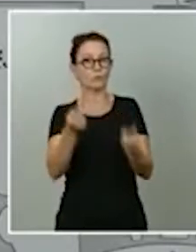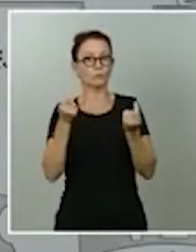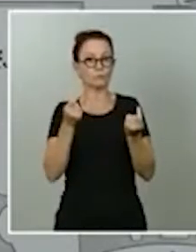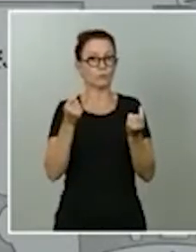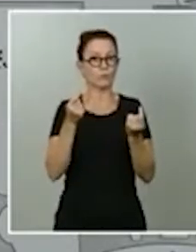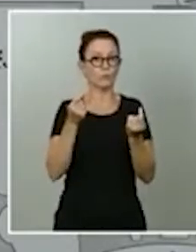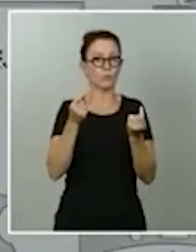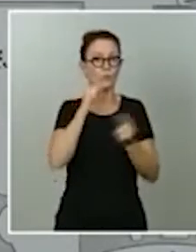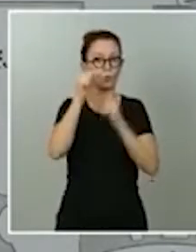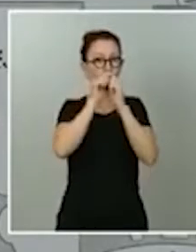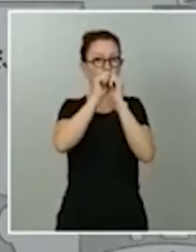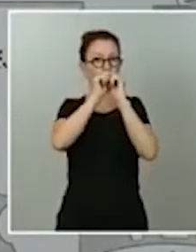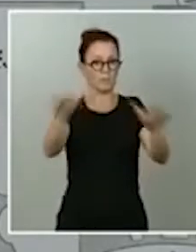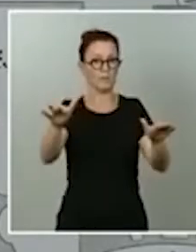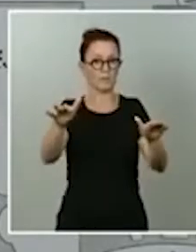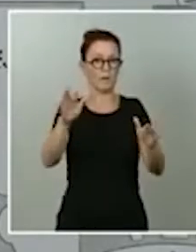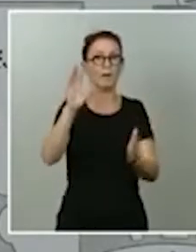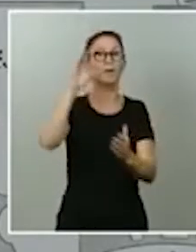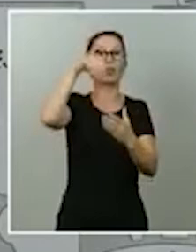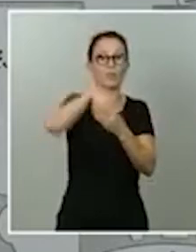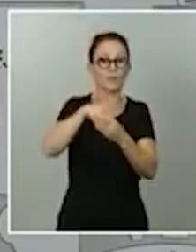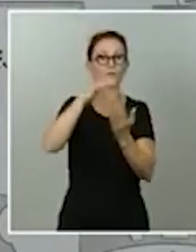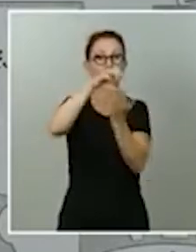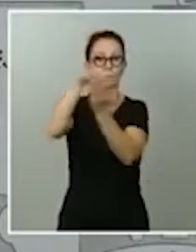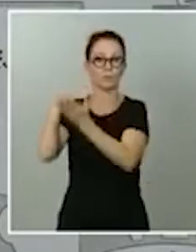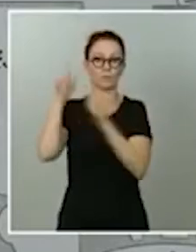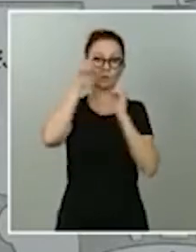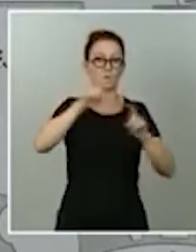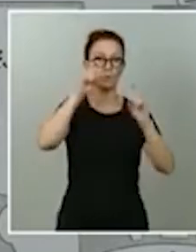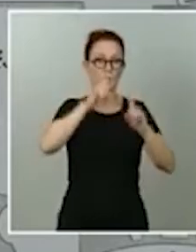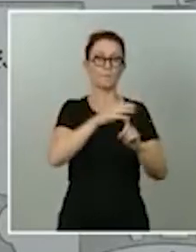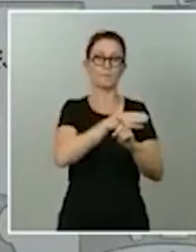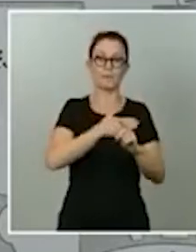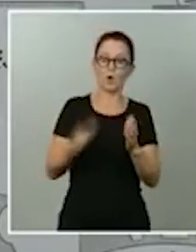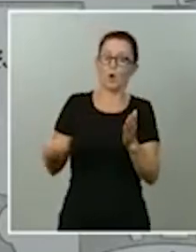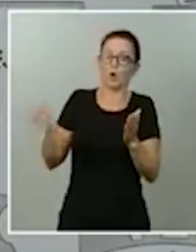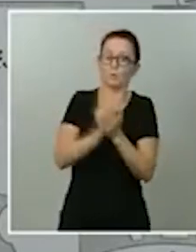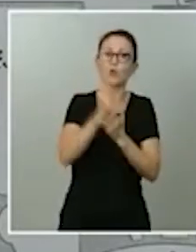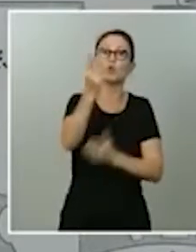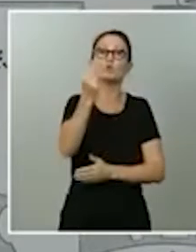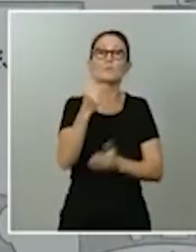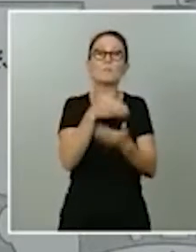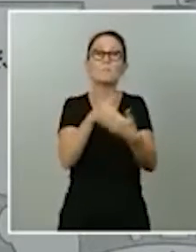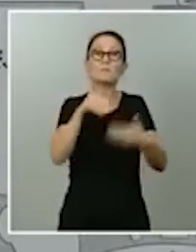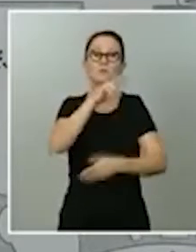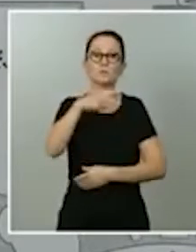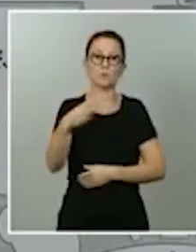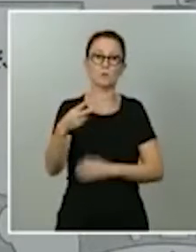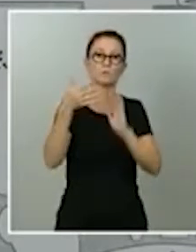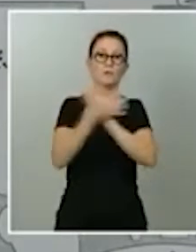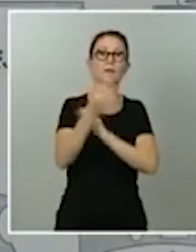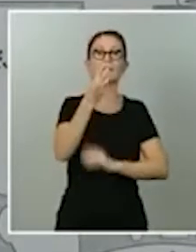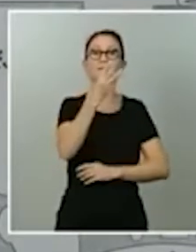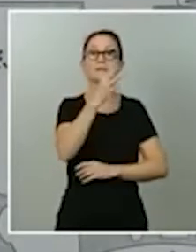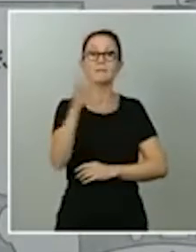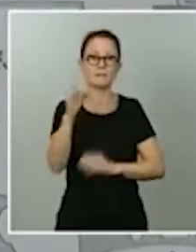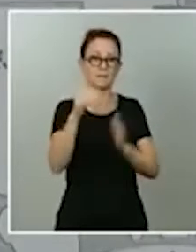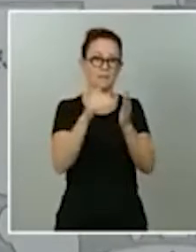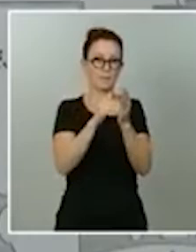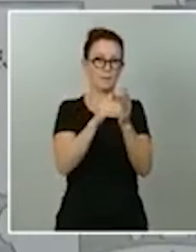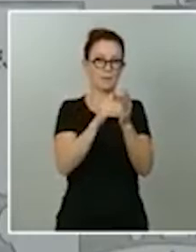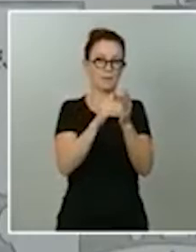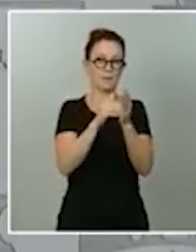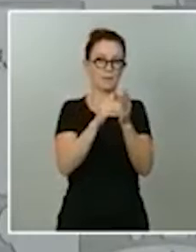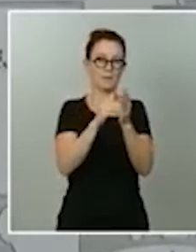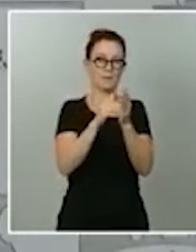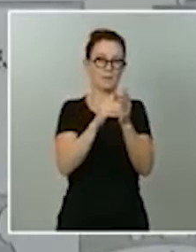educativos. 2.000 millones de euros que han permitido, y esto quiero volver a ponerlo en valor, que se haya aumentado en 30.000 el número de docentes en los 28.000